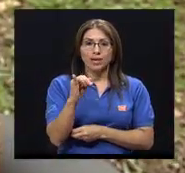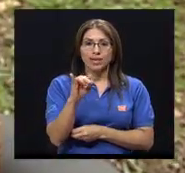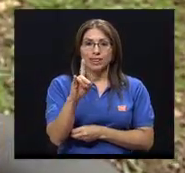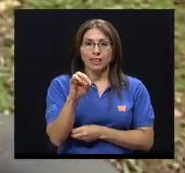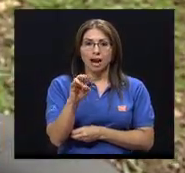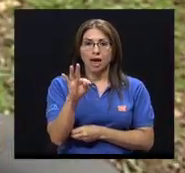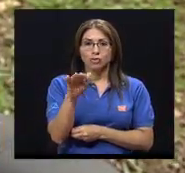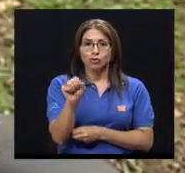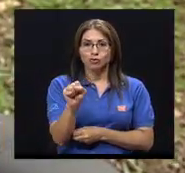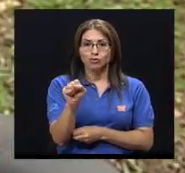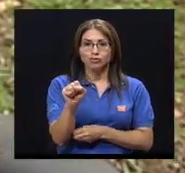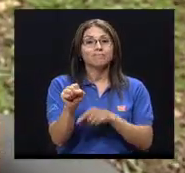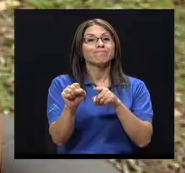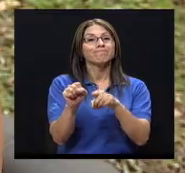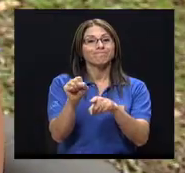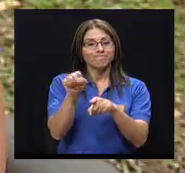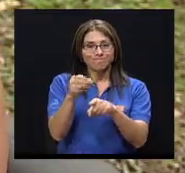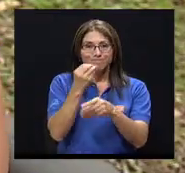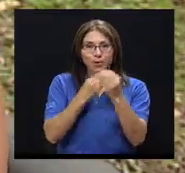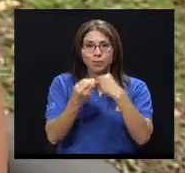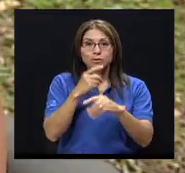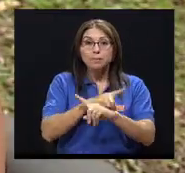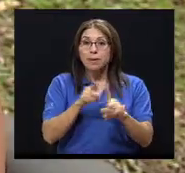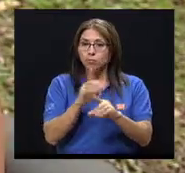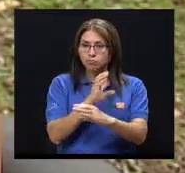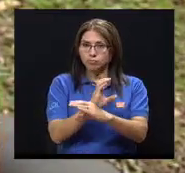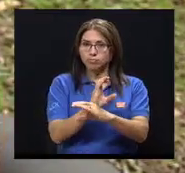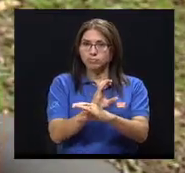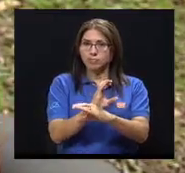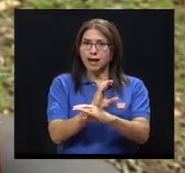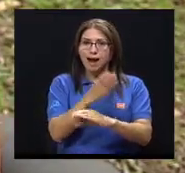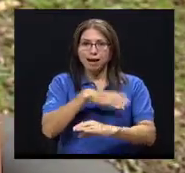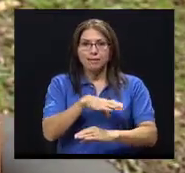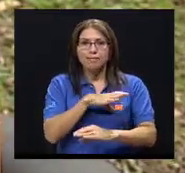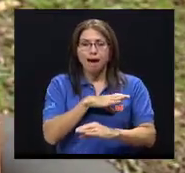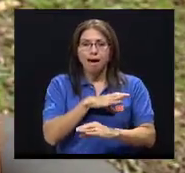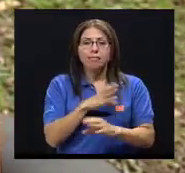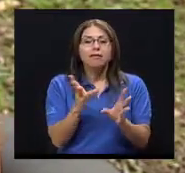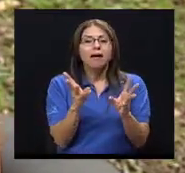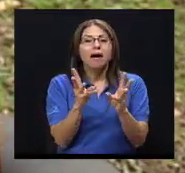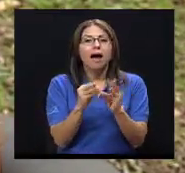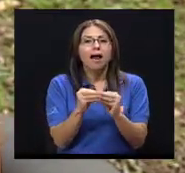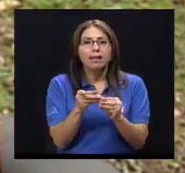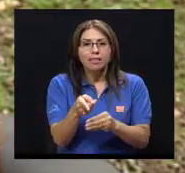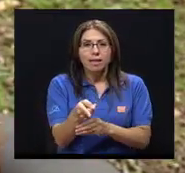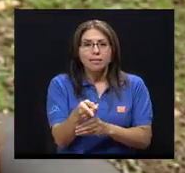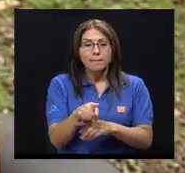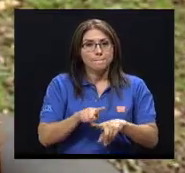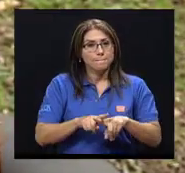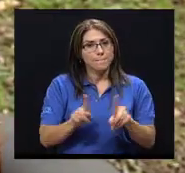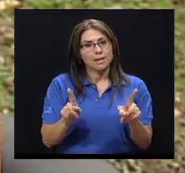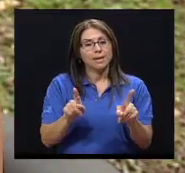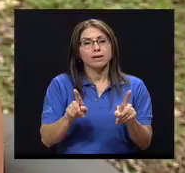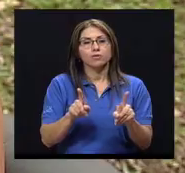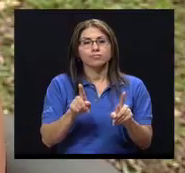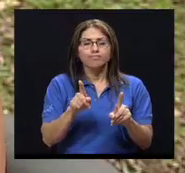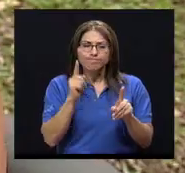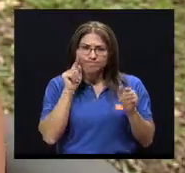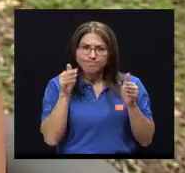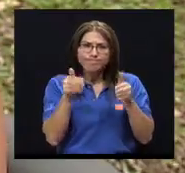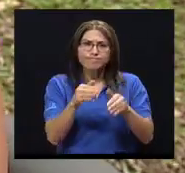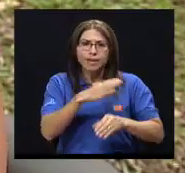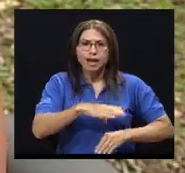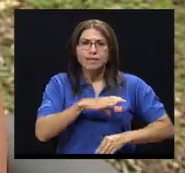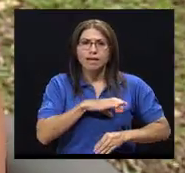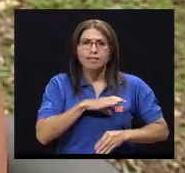Entonces, sí se consume, pero vigilamos la calidad, la cantidad un poco, dependiendo ya eso va a ser de cada persona. Pero, más que